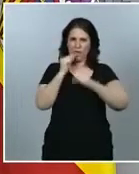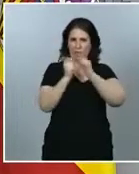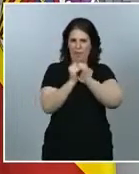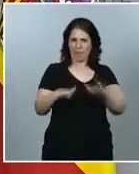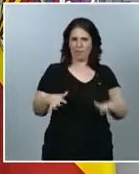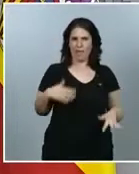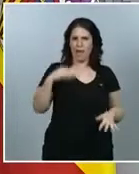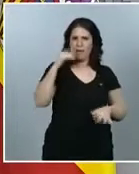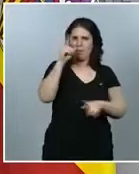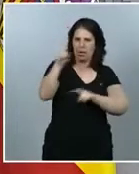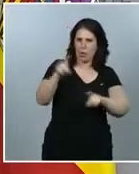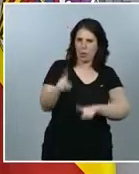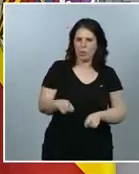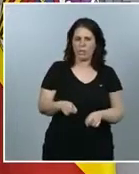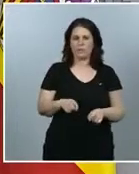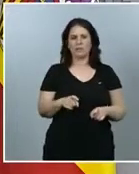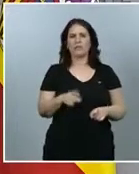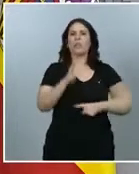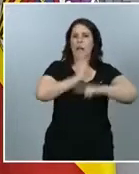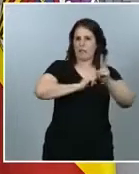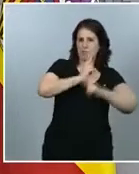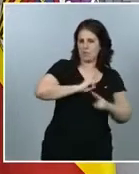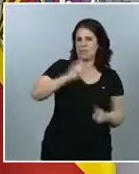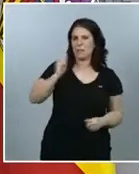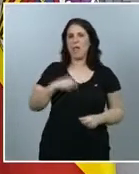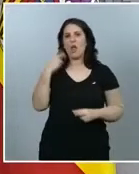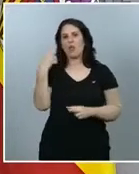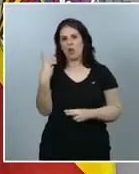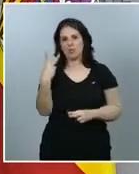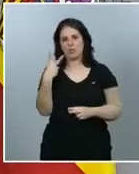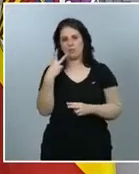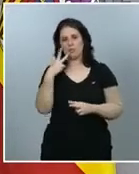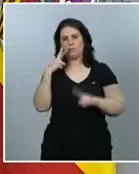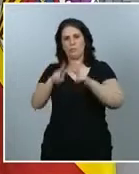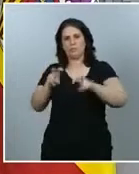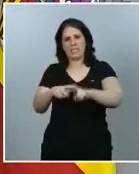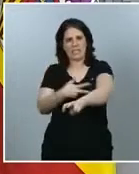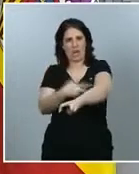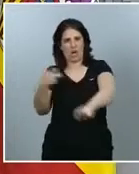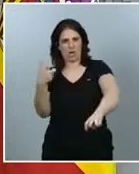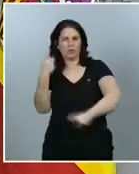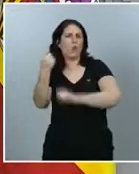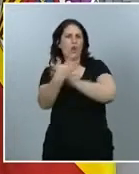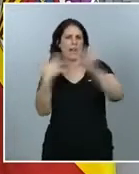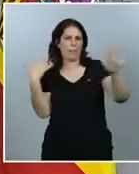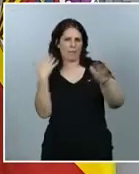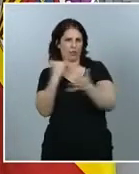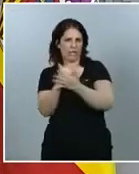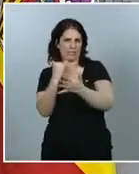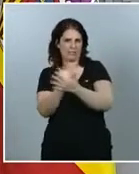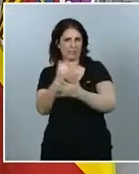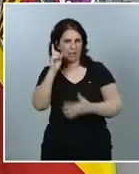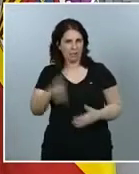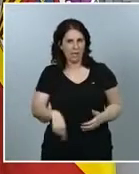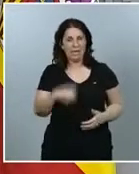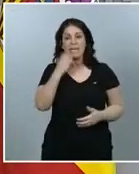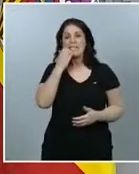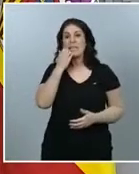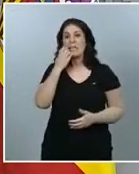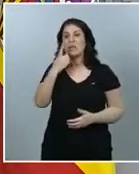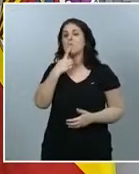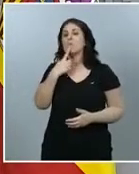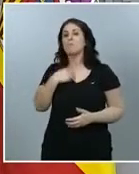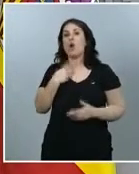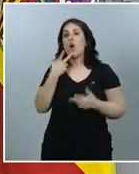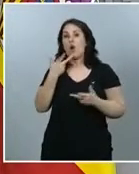estudios, dos estudios serológicos, un test rápido y, en todos aquellos participantes que nos dan su consentimiento, se dona una